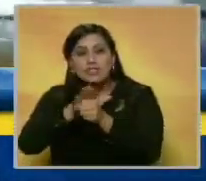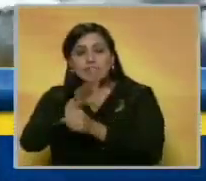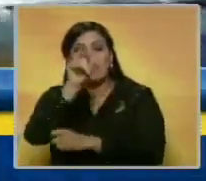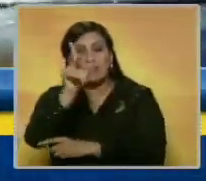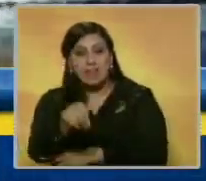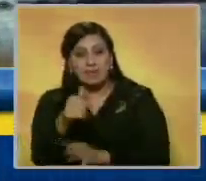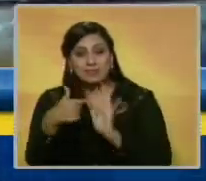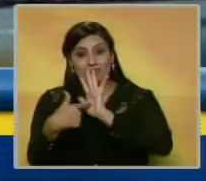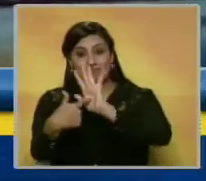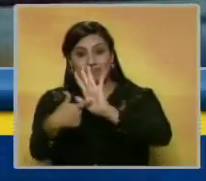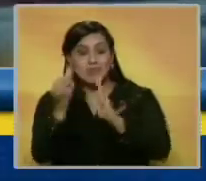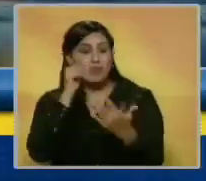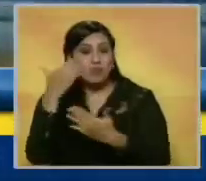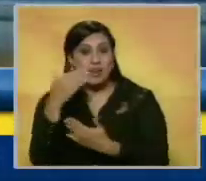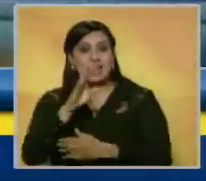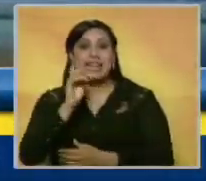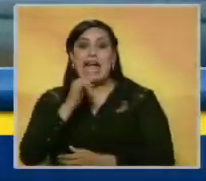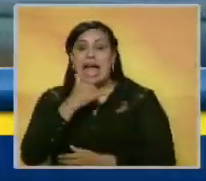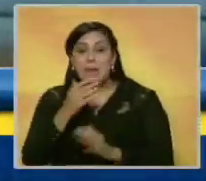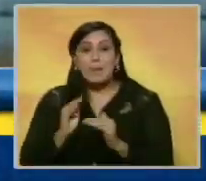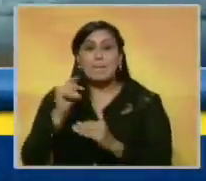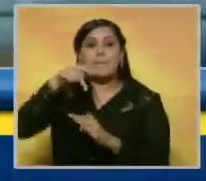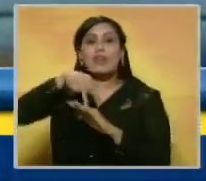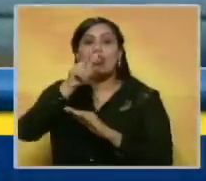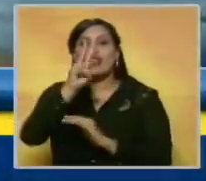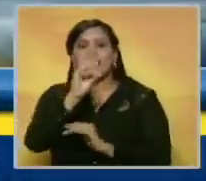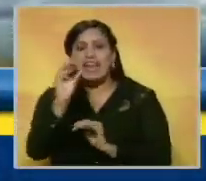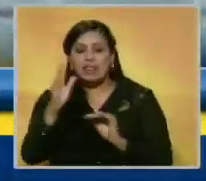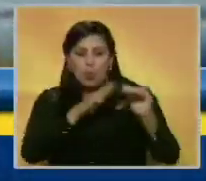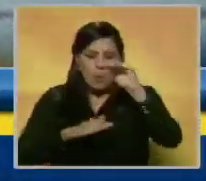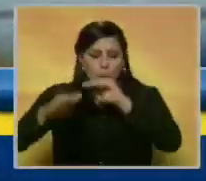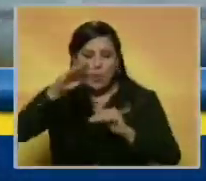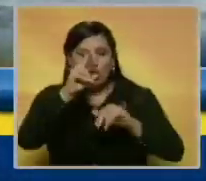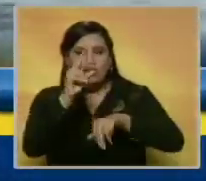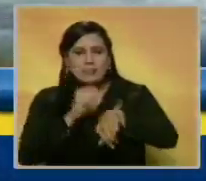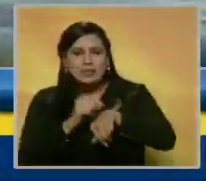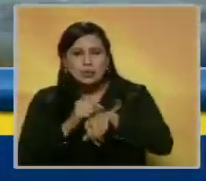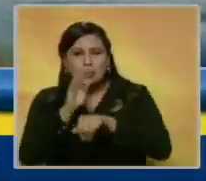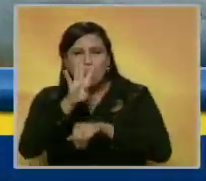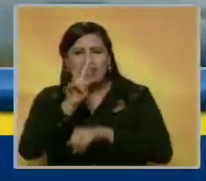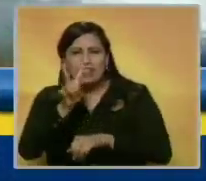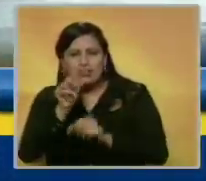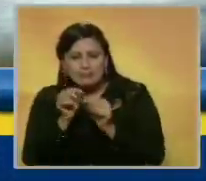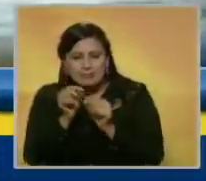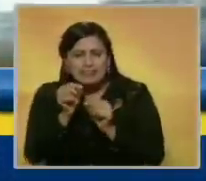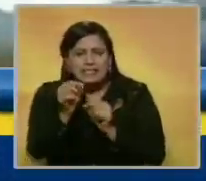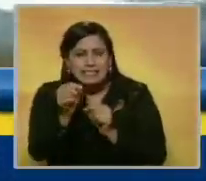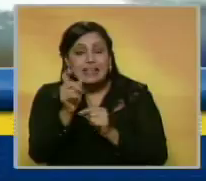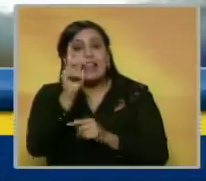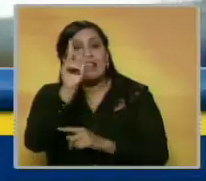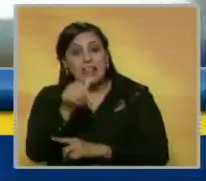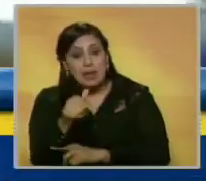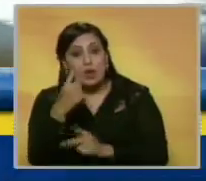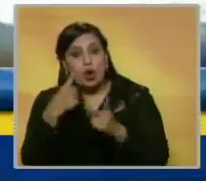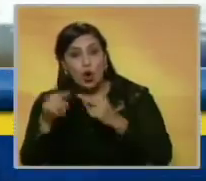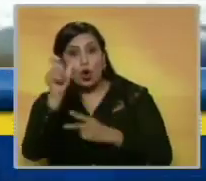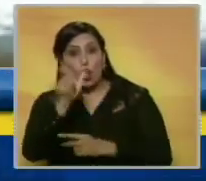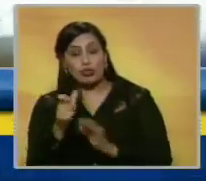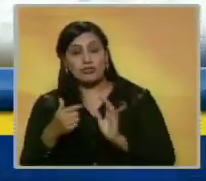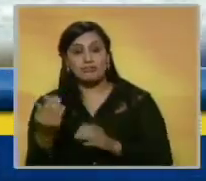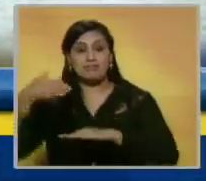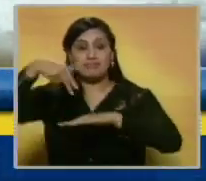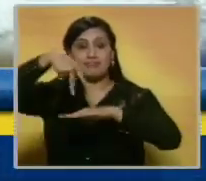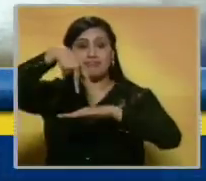Destacó el desempeño de Andreina Pinto, quien se impuso los 200 metros libres en dos minutos y 42 milésimas. Además, Carlos Claverí se